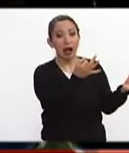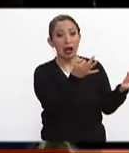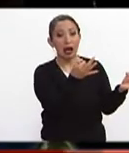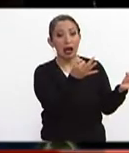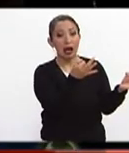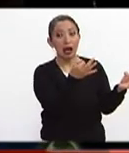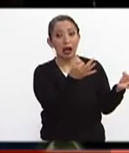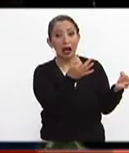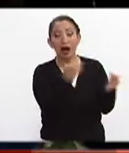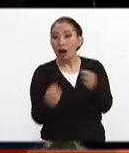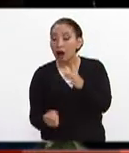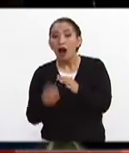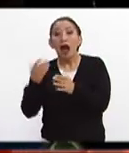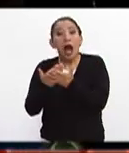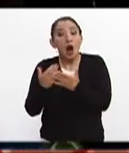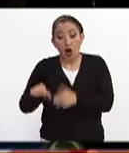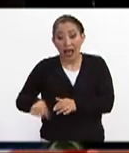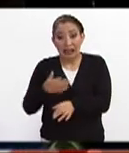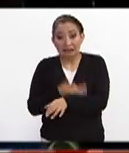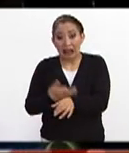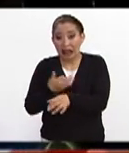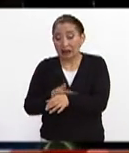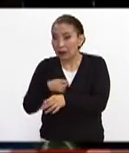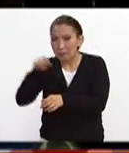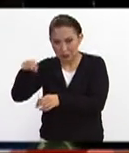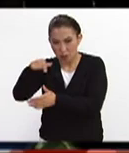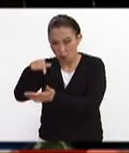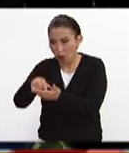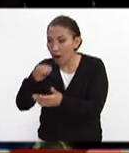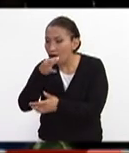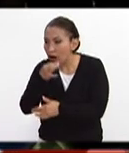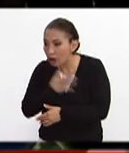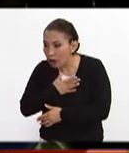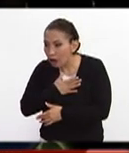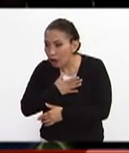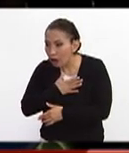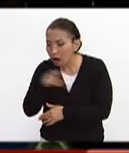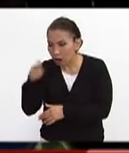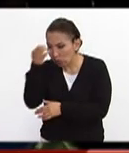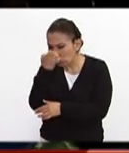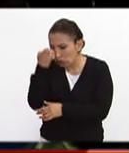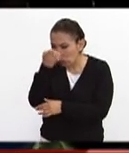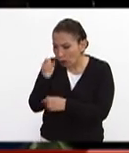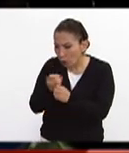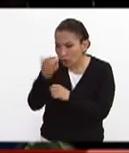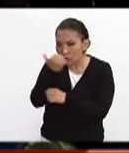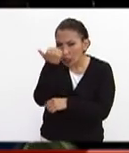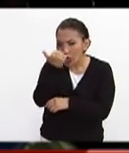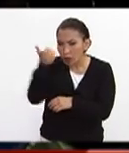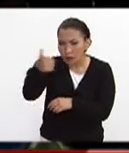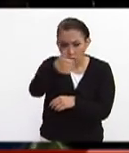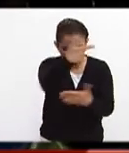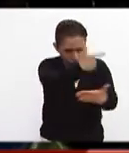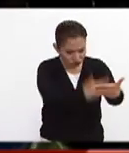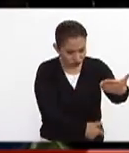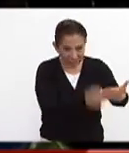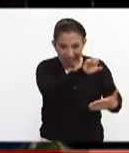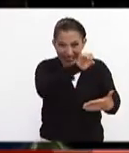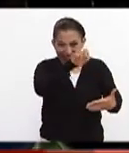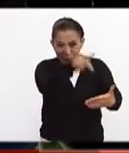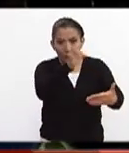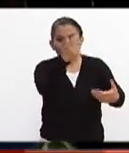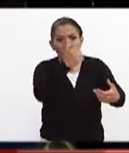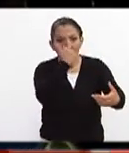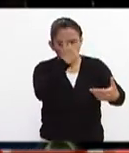Nueva información obtenida esta tarde en el sitio y después de recabar el censo de alumnos por parte de la Secretaría de